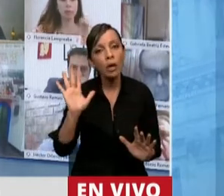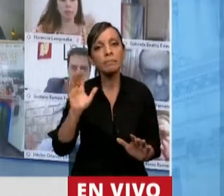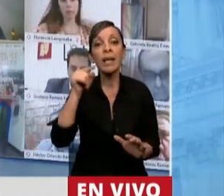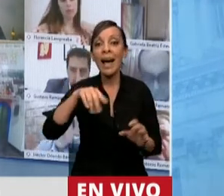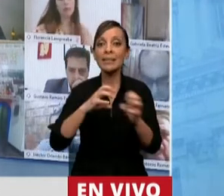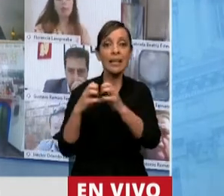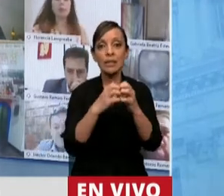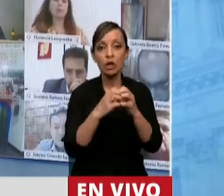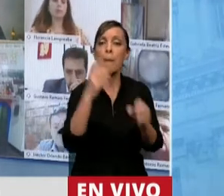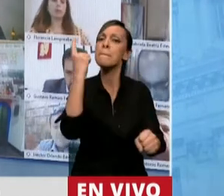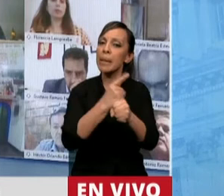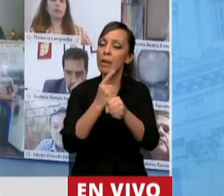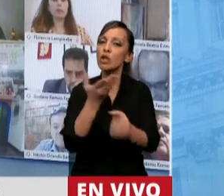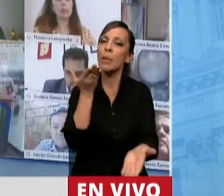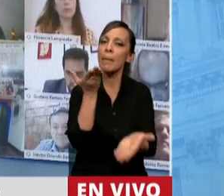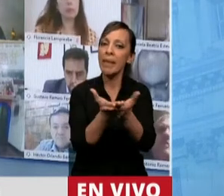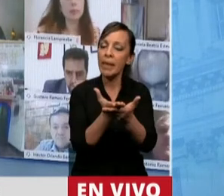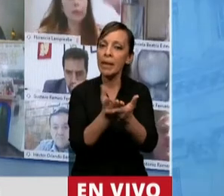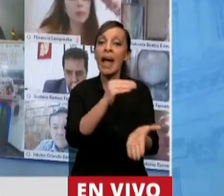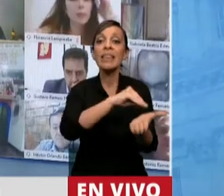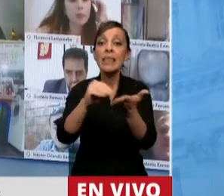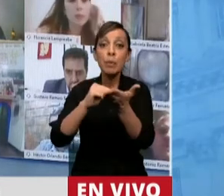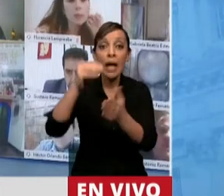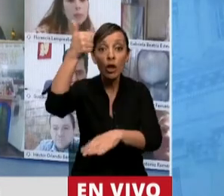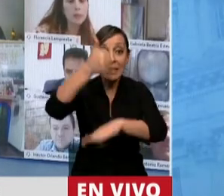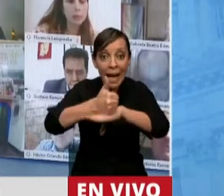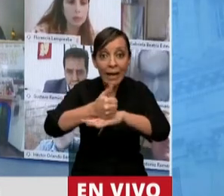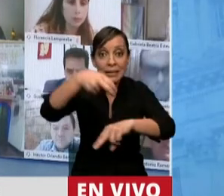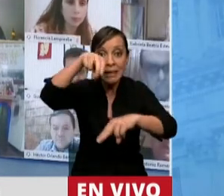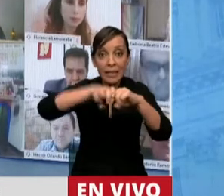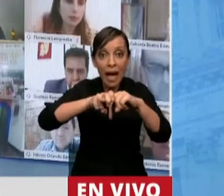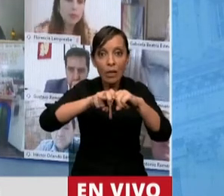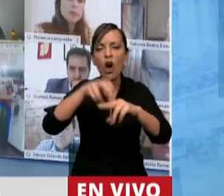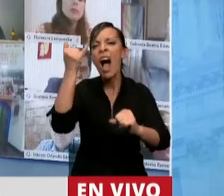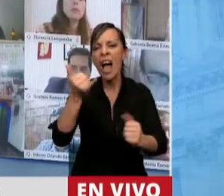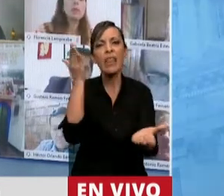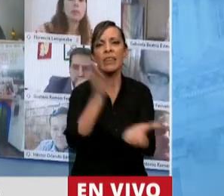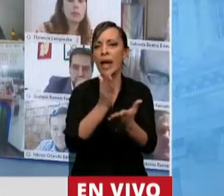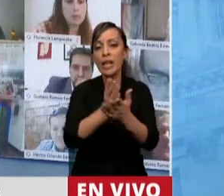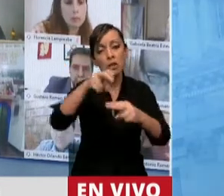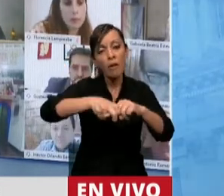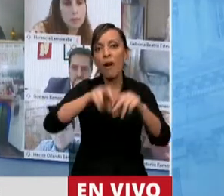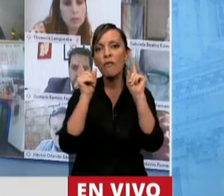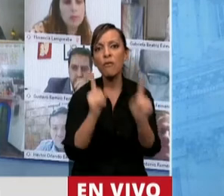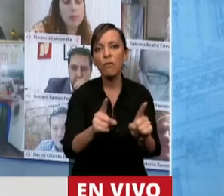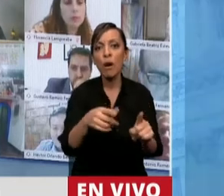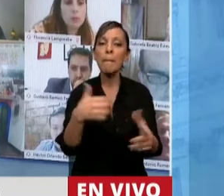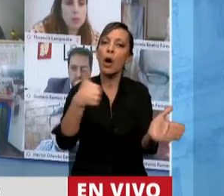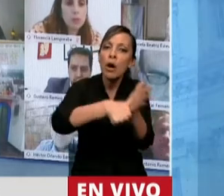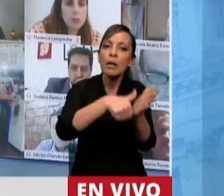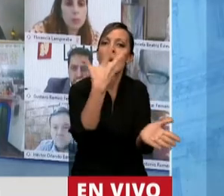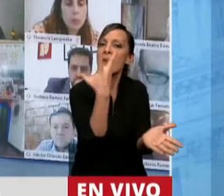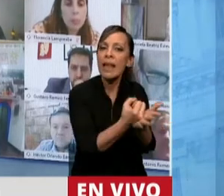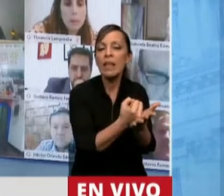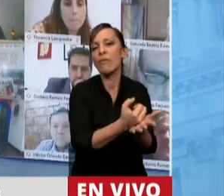esta sesión, por empezar, le voy a pedir que los diputados que están presentes en sus bancas, que tienen todo el derecho que están en sus bancas, que pongan el dedito y se